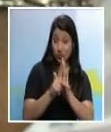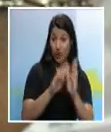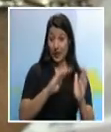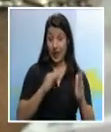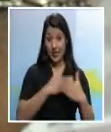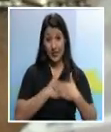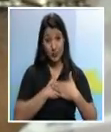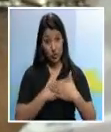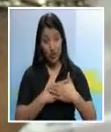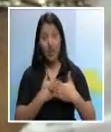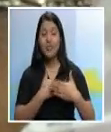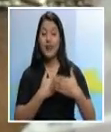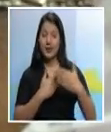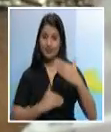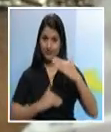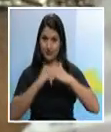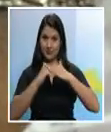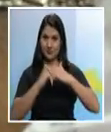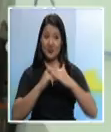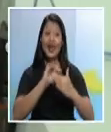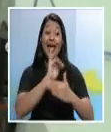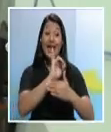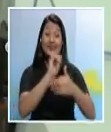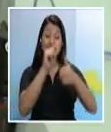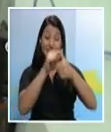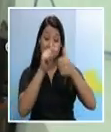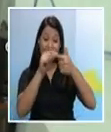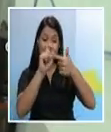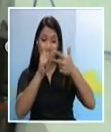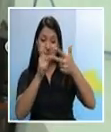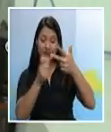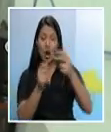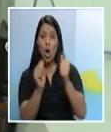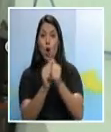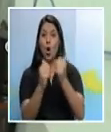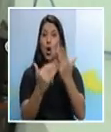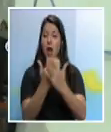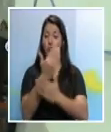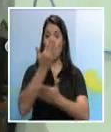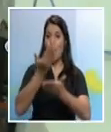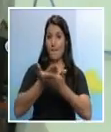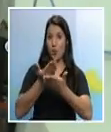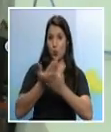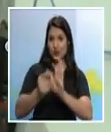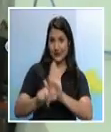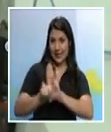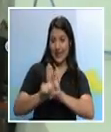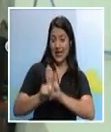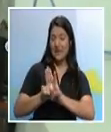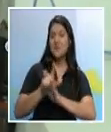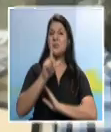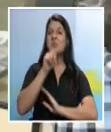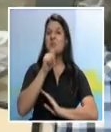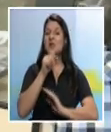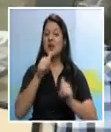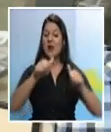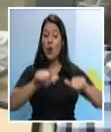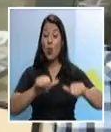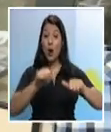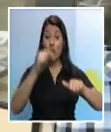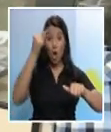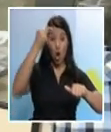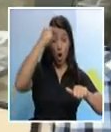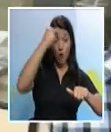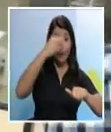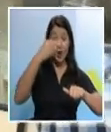Estos son algunos de los pluses que serían reformados con el texto sustitutivo acordado por el Poder Ejecutivo y el Poder Legislativo